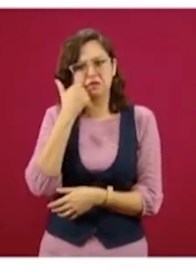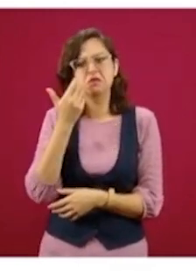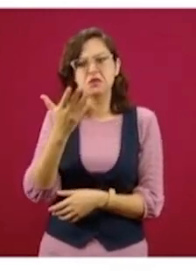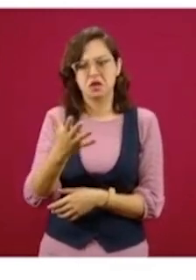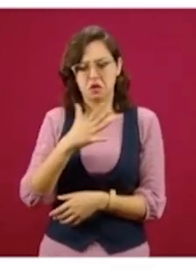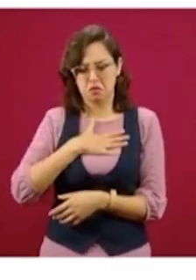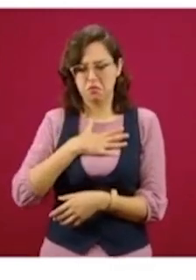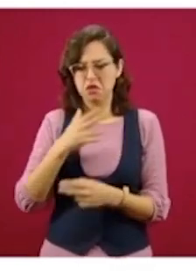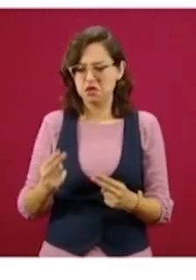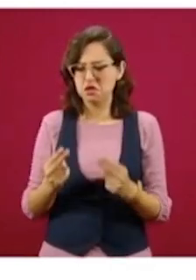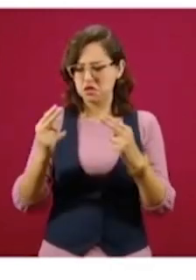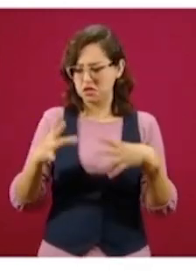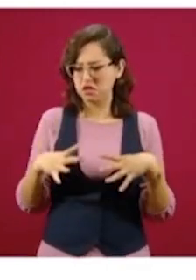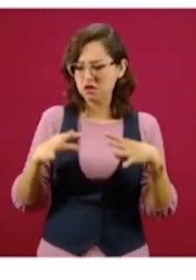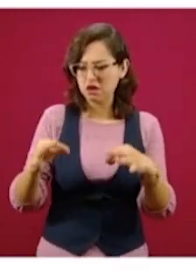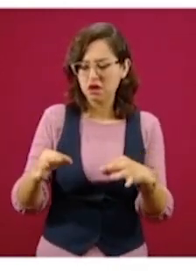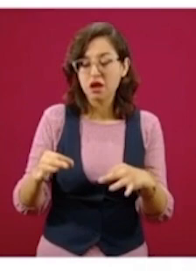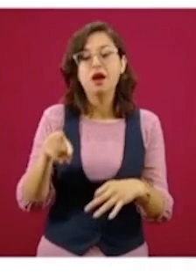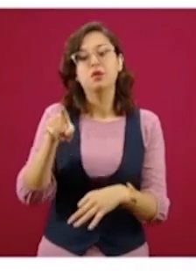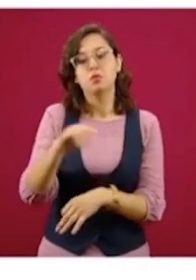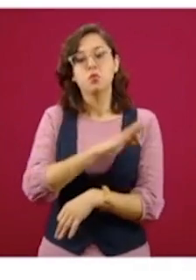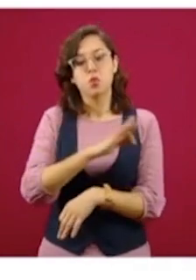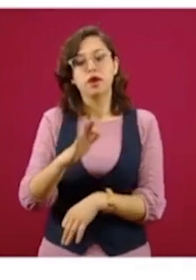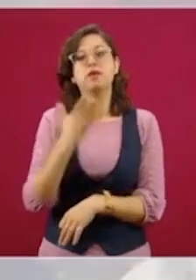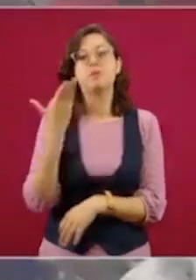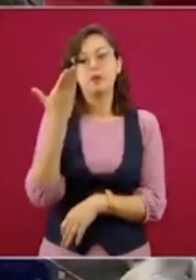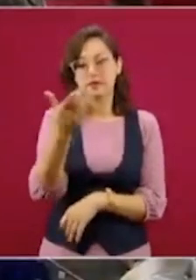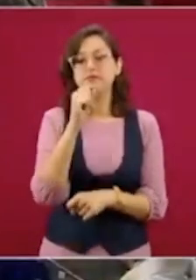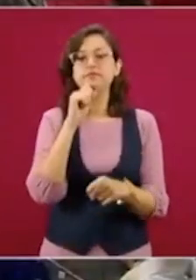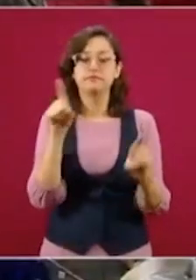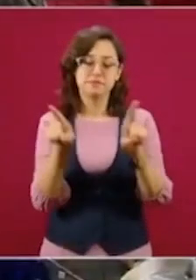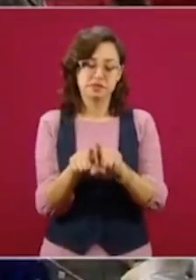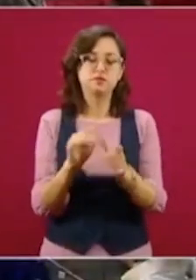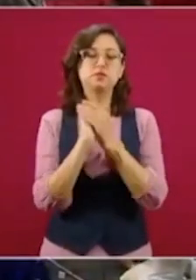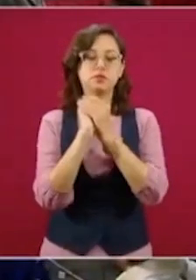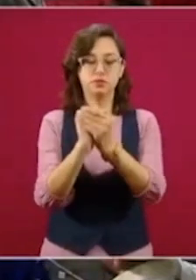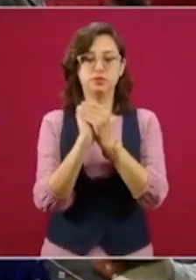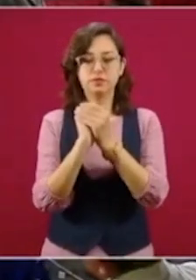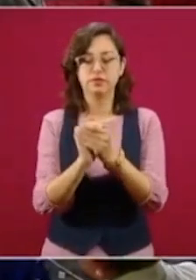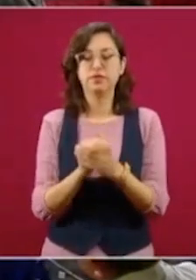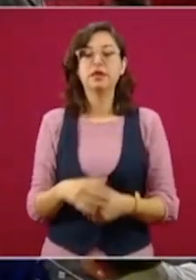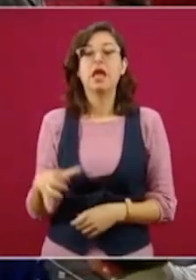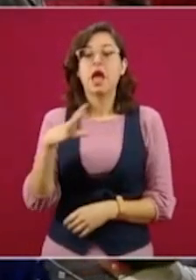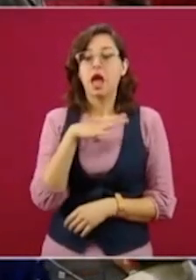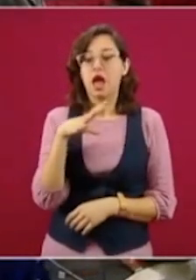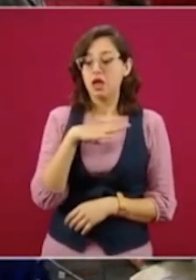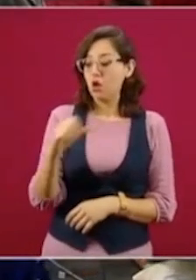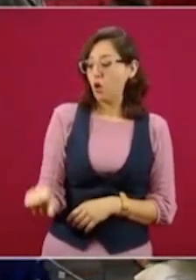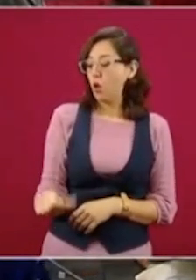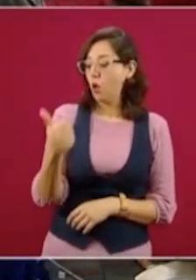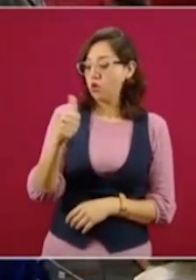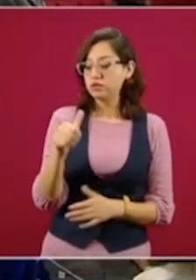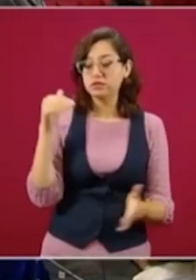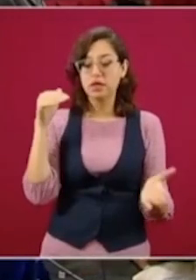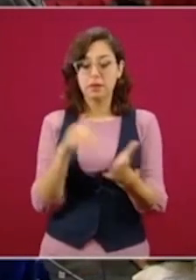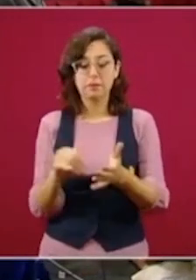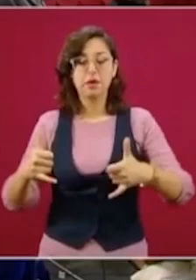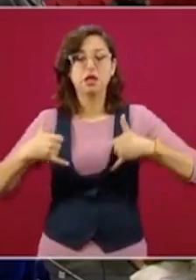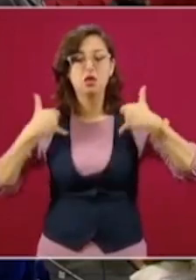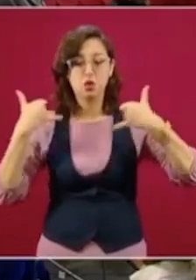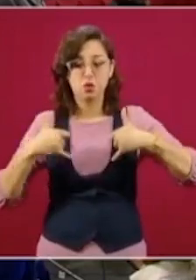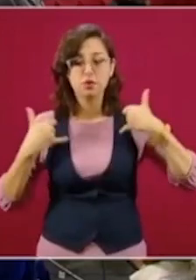el bienestar. Ya tenemos a la fecha de hoy, presidente, también informarle, 11 mil jóvenes construyendo el futuro están